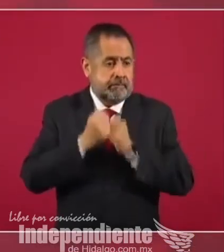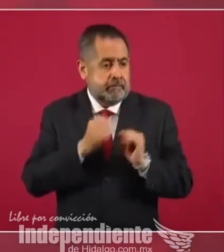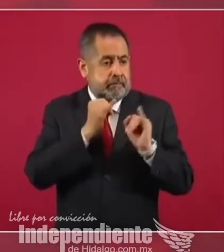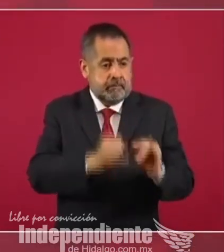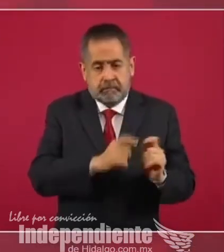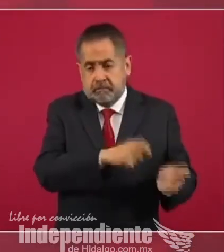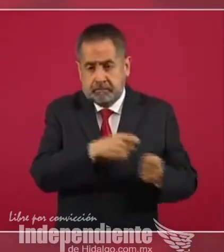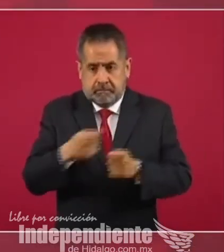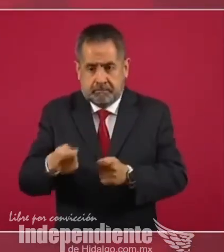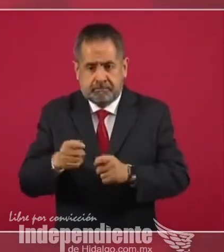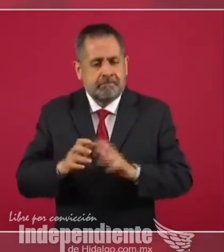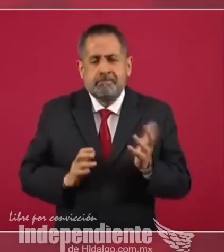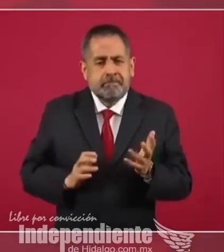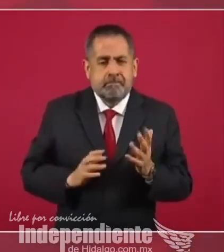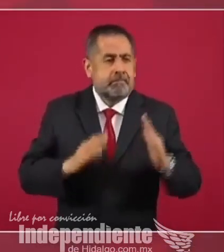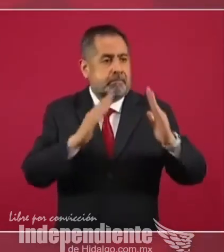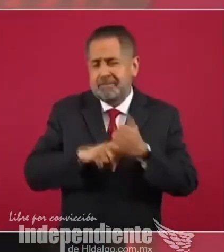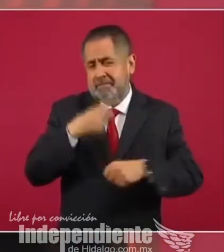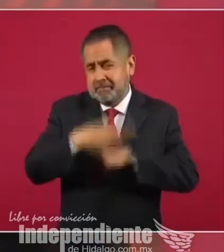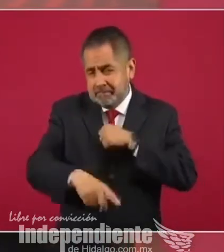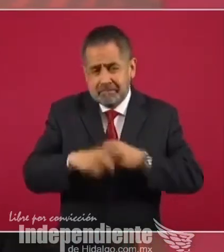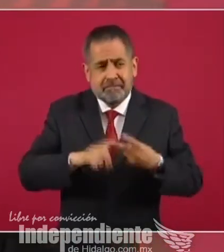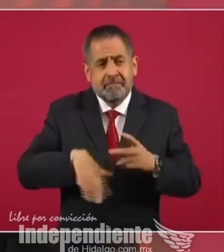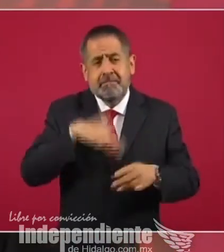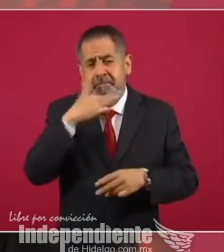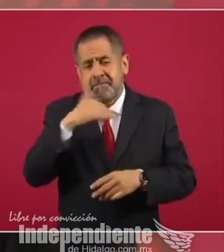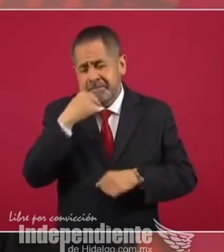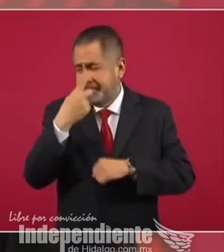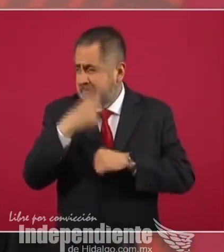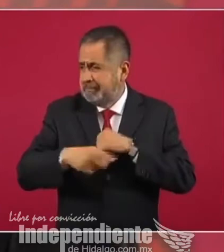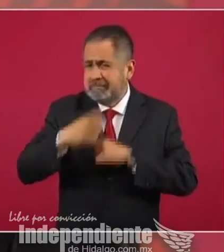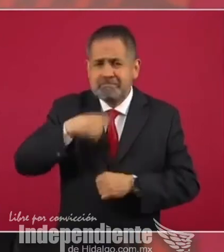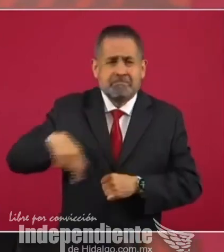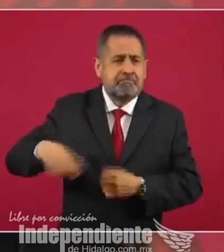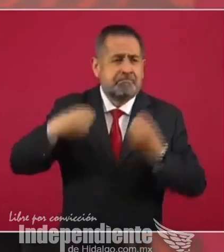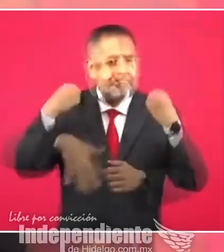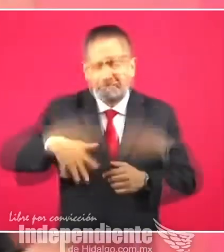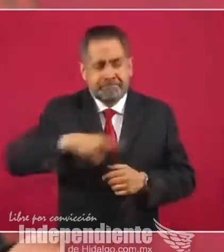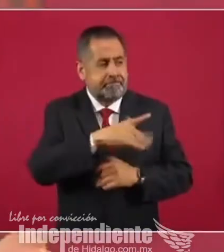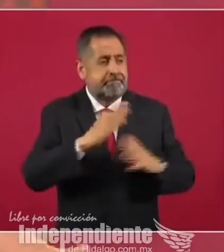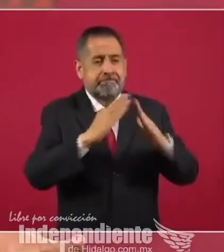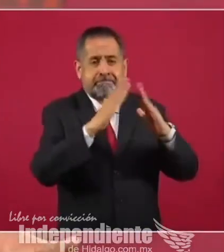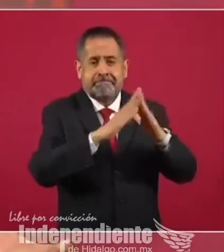hagan posible vivir en esos lugares. Al respecto, AMLO comentó lo siguiente.